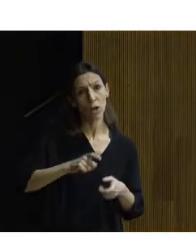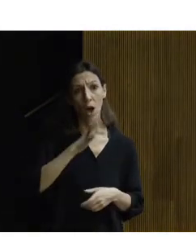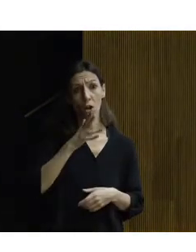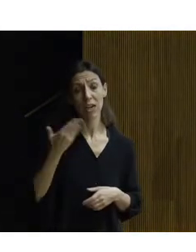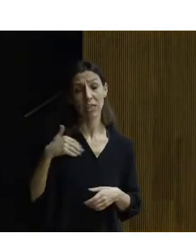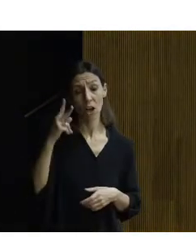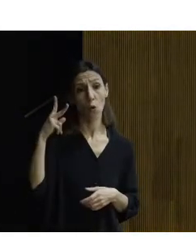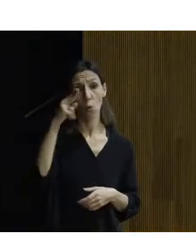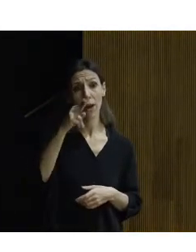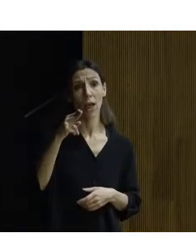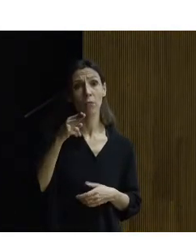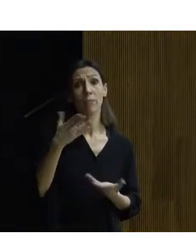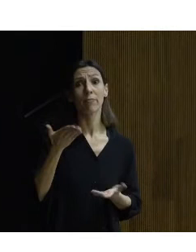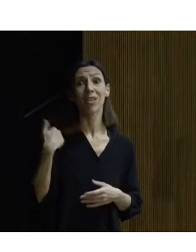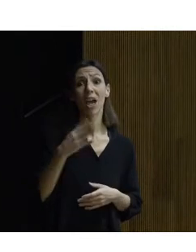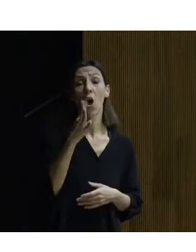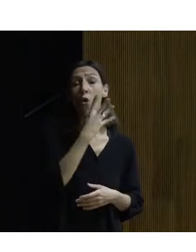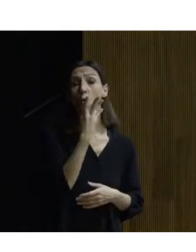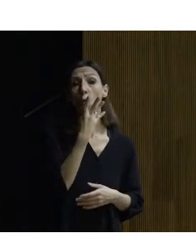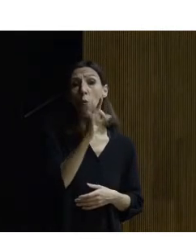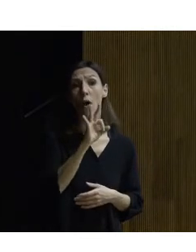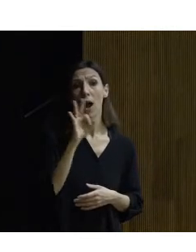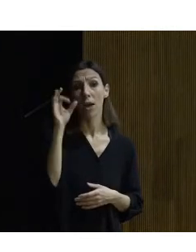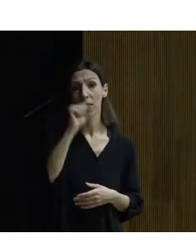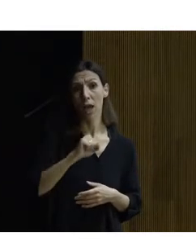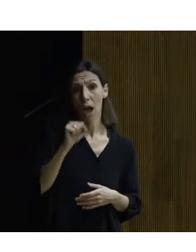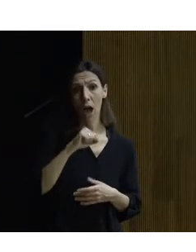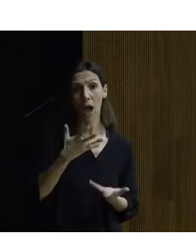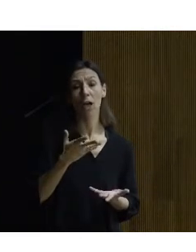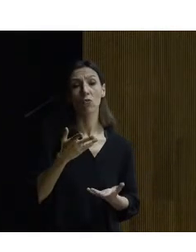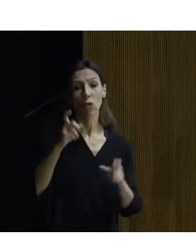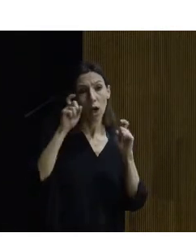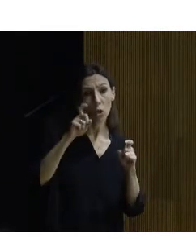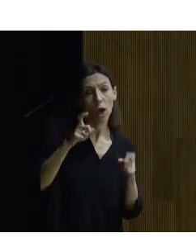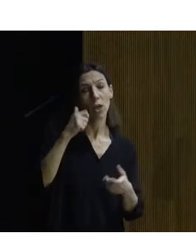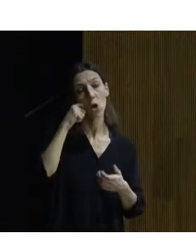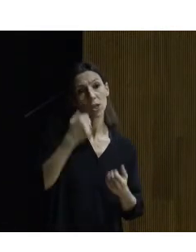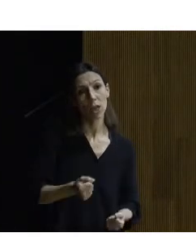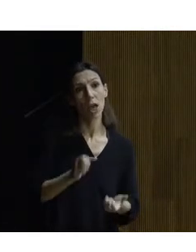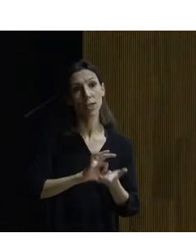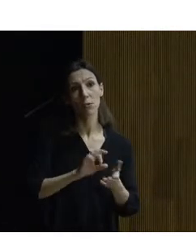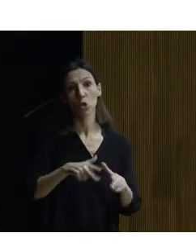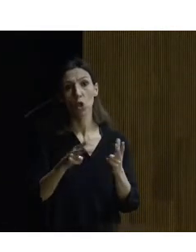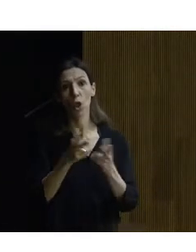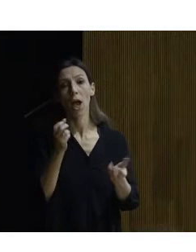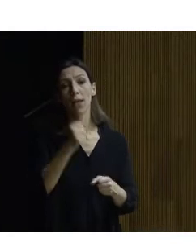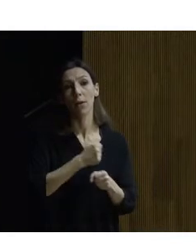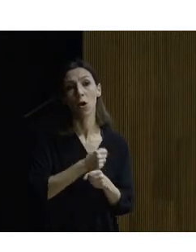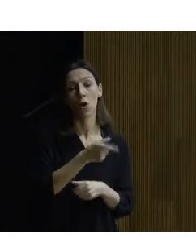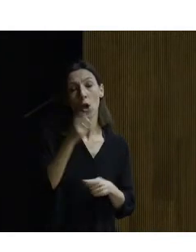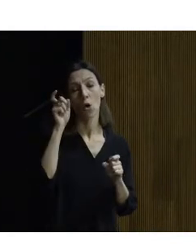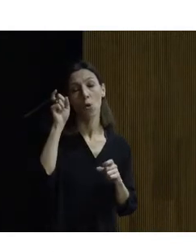durante 40 años funciones técnicas y directivas en educación sanidad seguridad social servicios sociales y trabajo ha sido profesor de posgrado